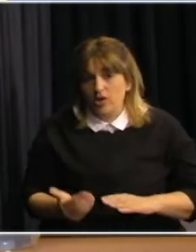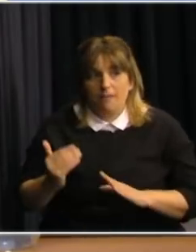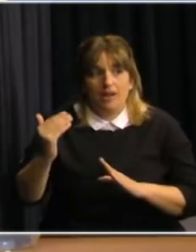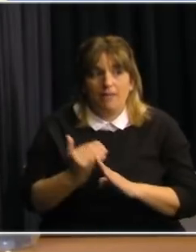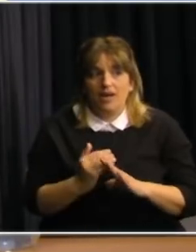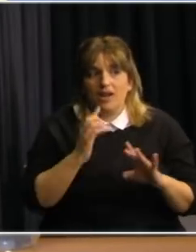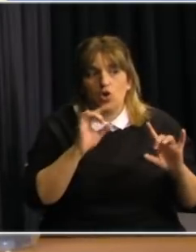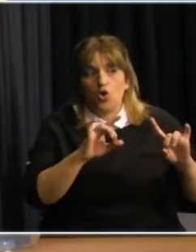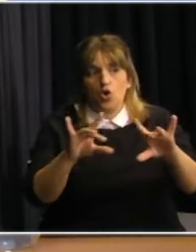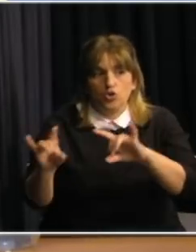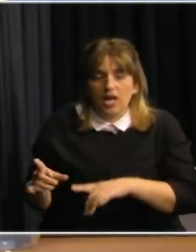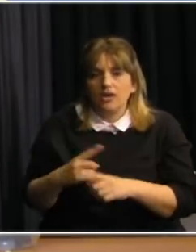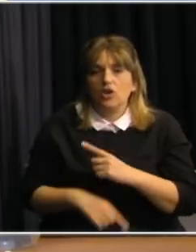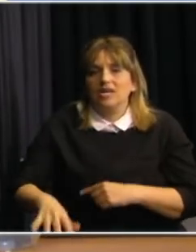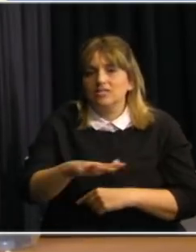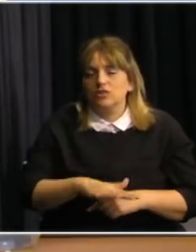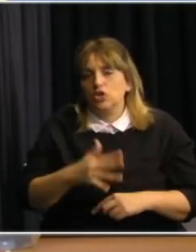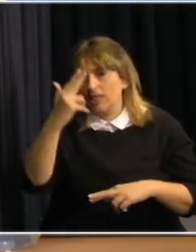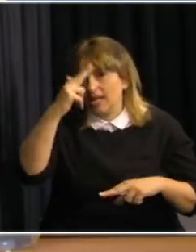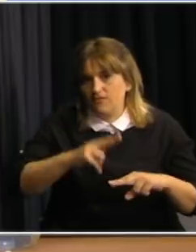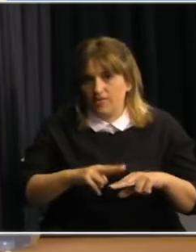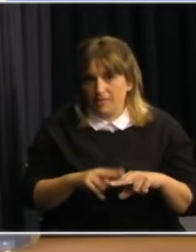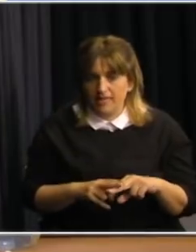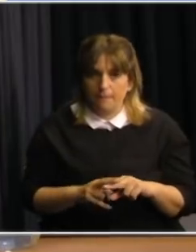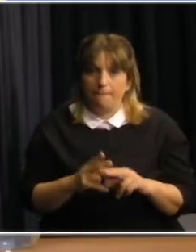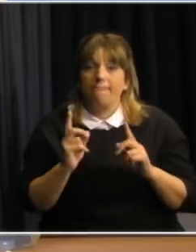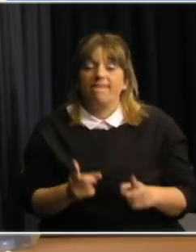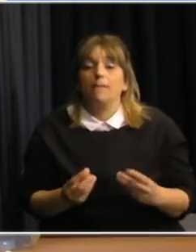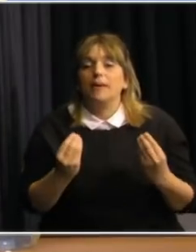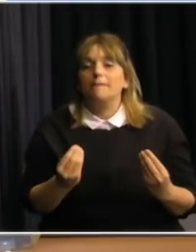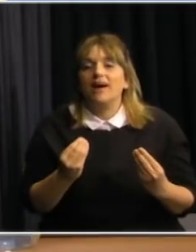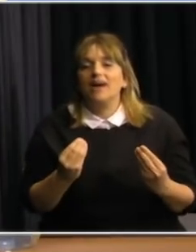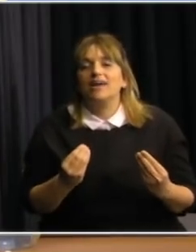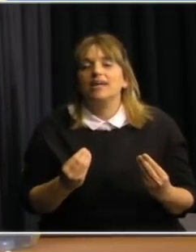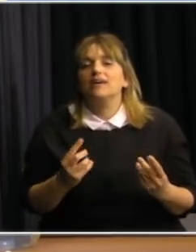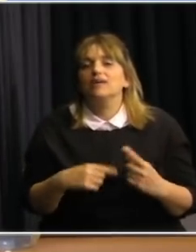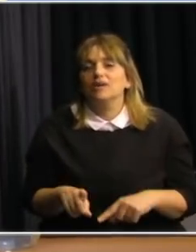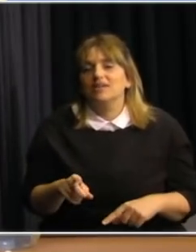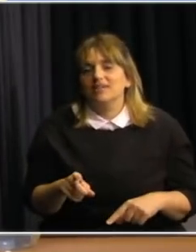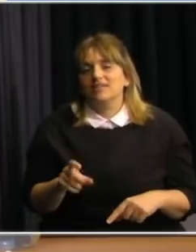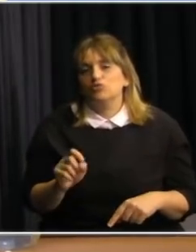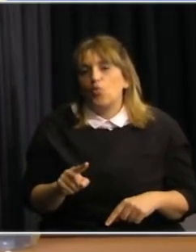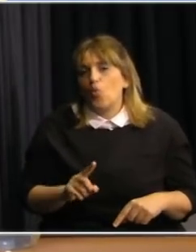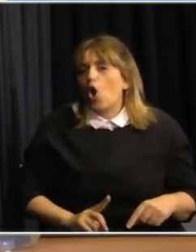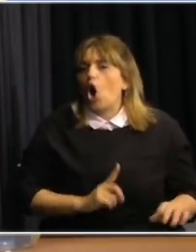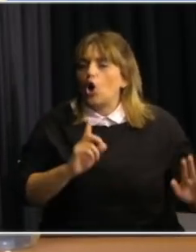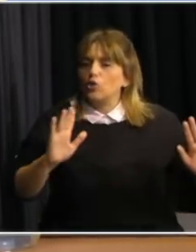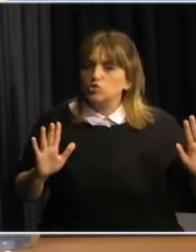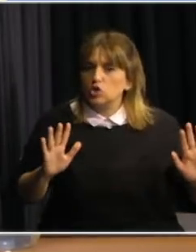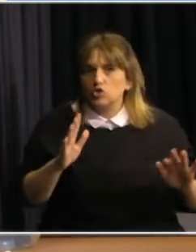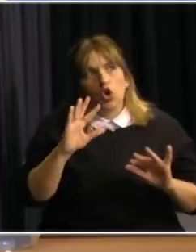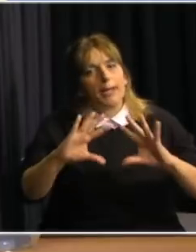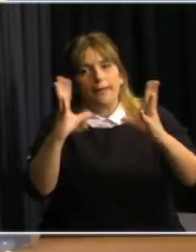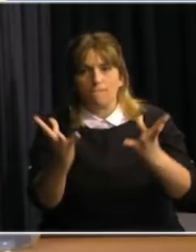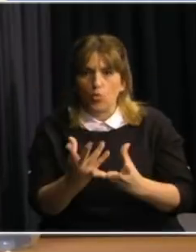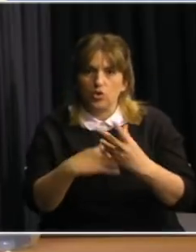contagios, las consecuencias de esta enfermedad y para, por qué no, llevarnos orgullosamente a ser un ejemplo mundial en la lucha